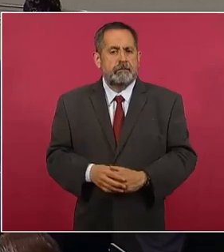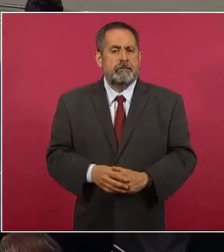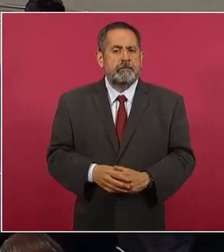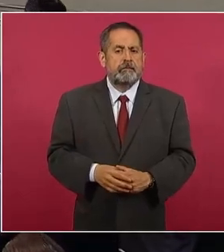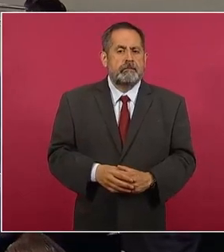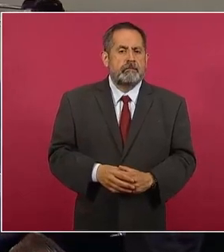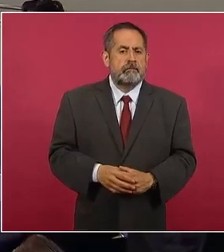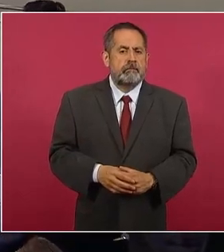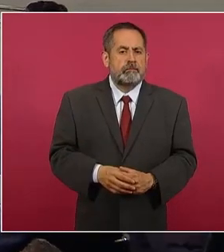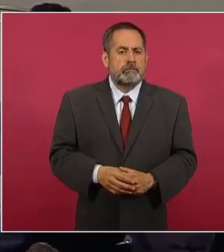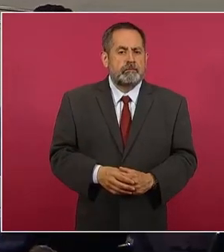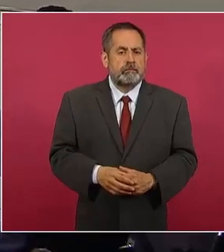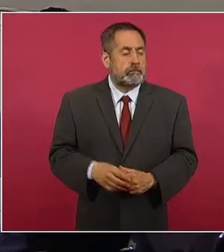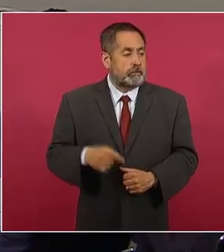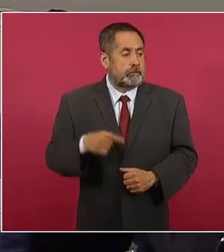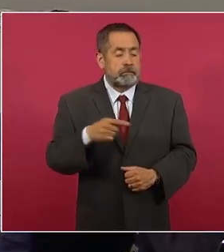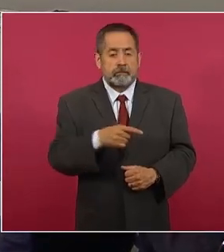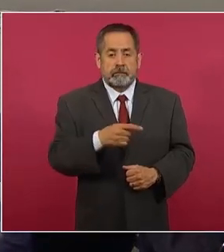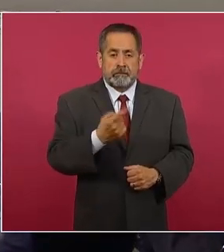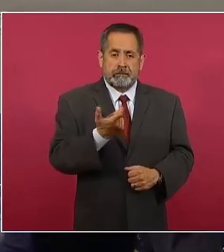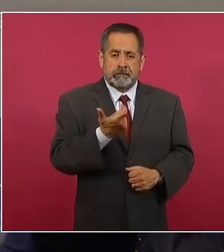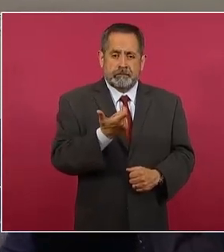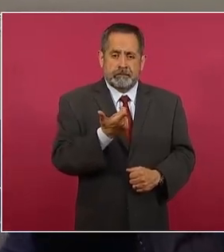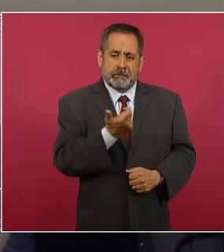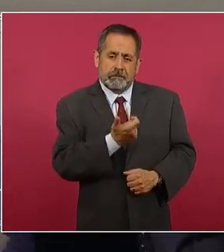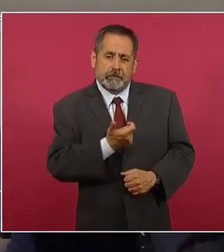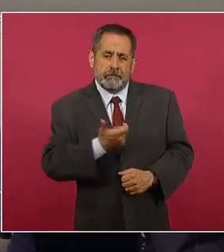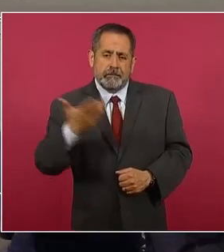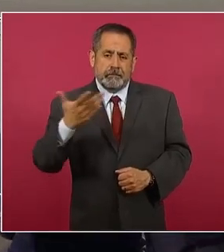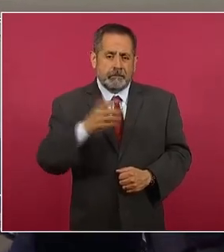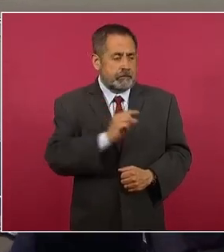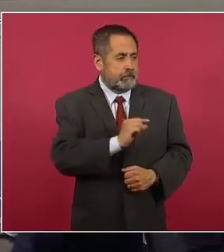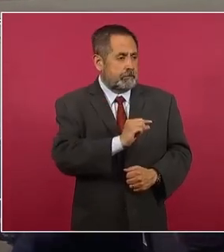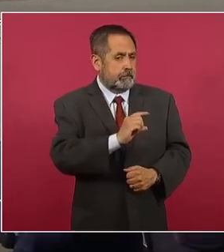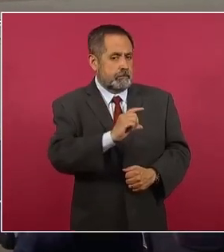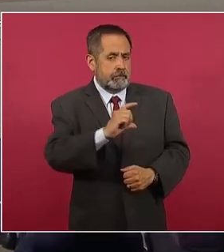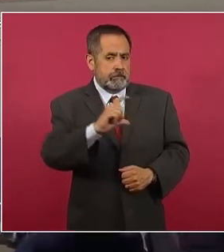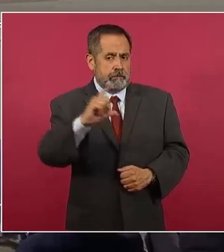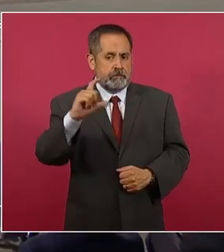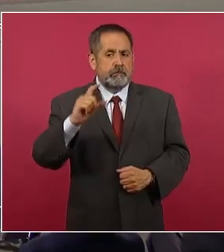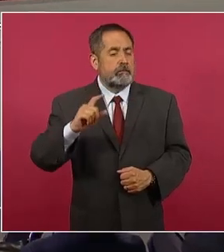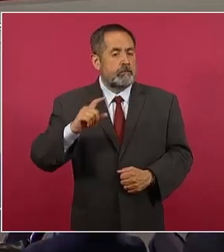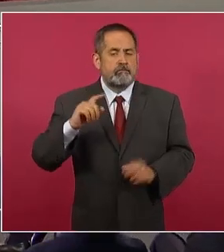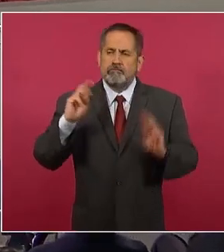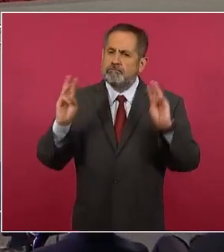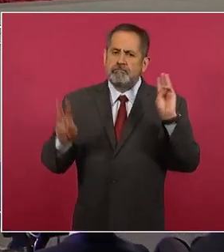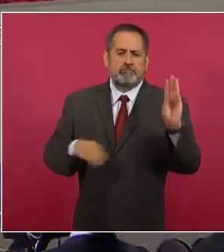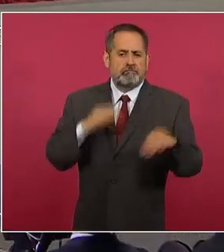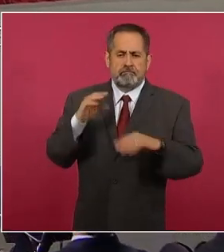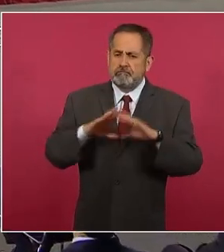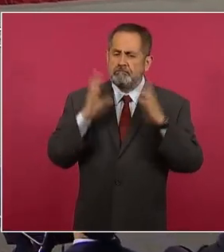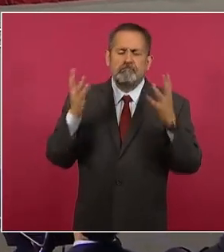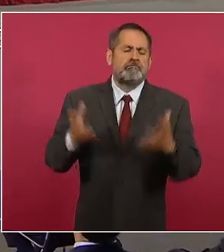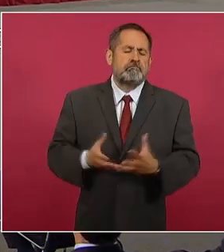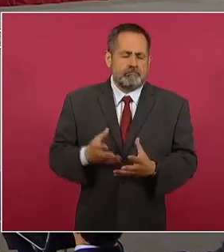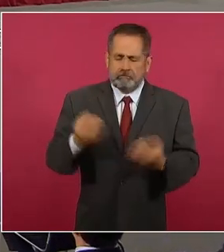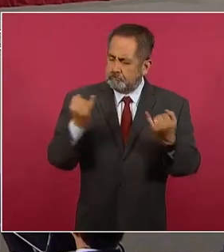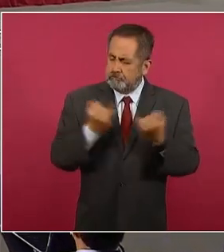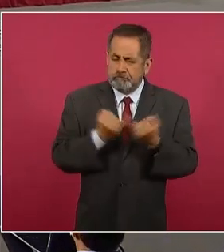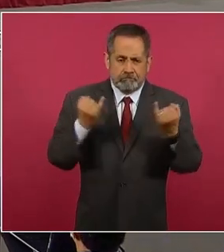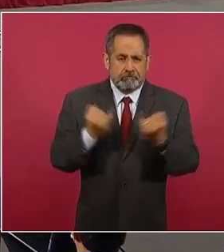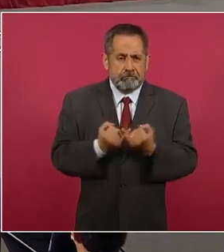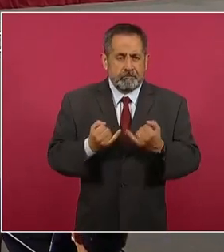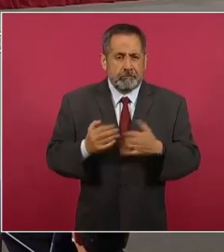La inflación la está padeciendo todo el mundo a partir de una oferta limitada por